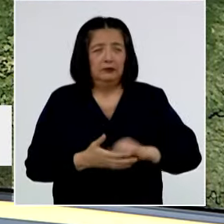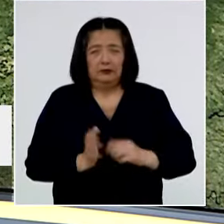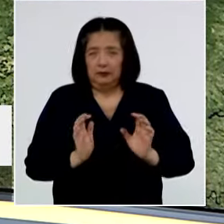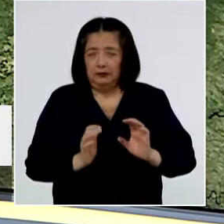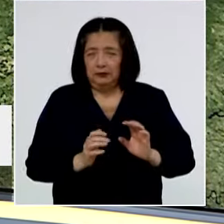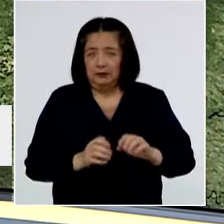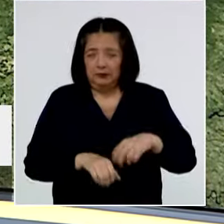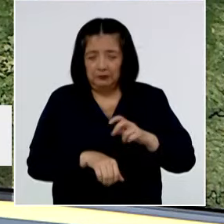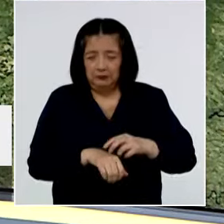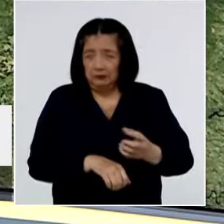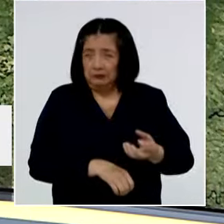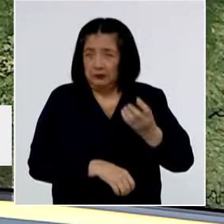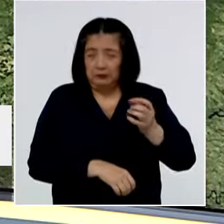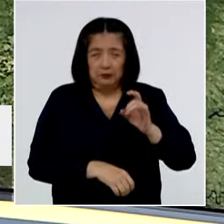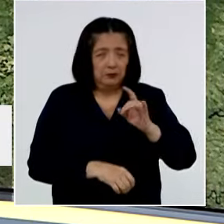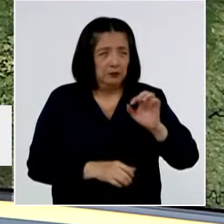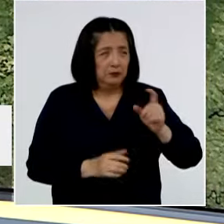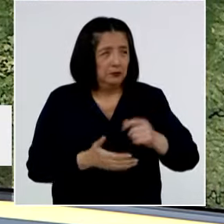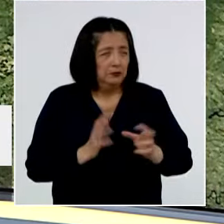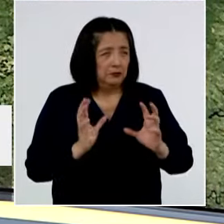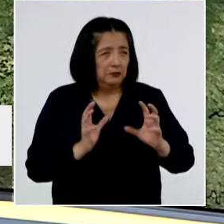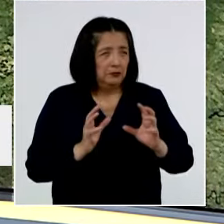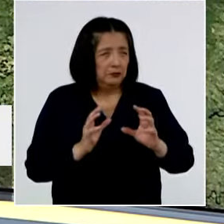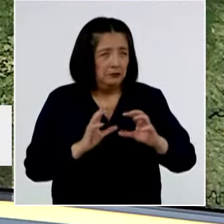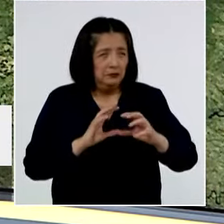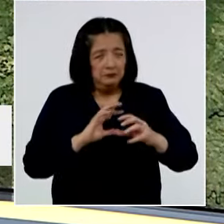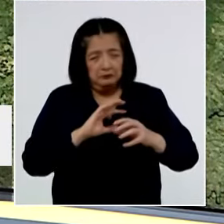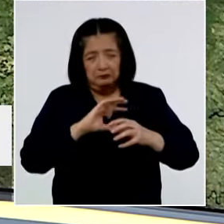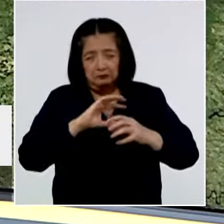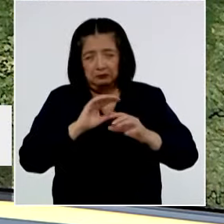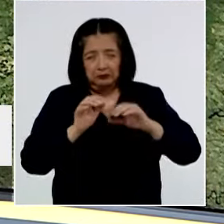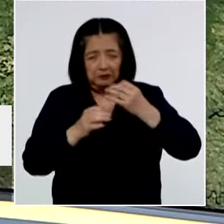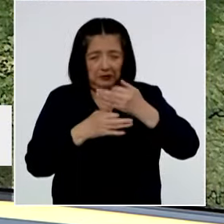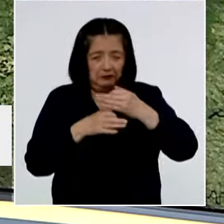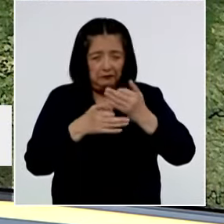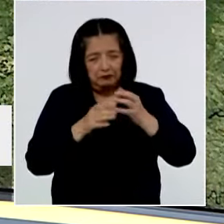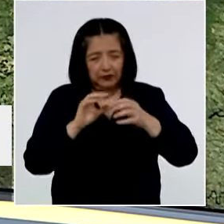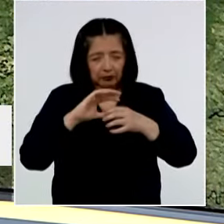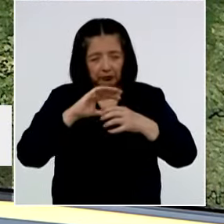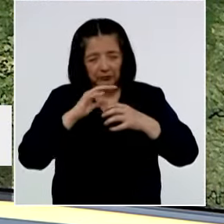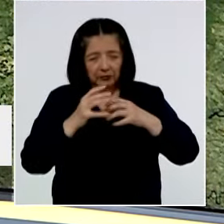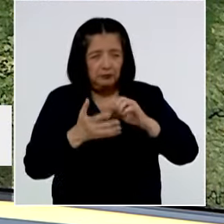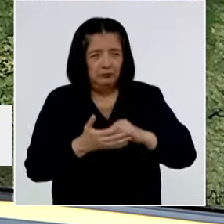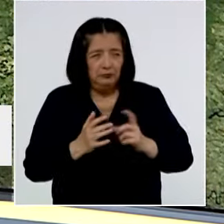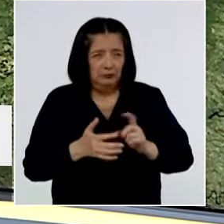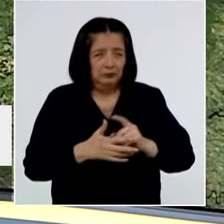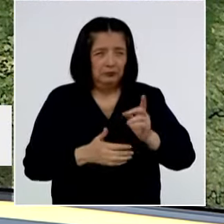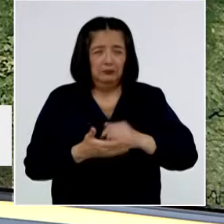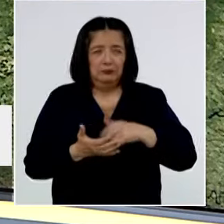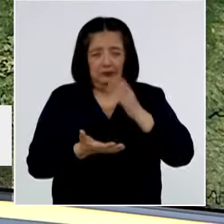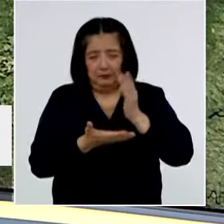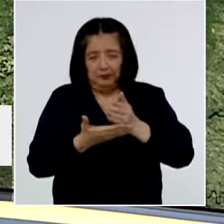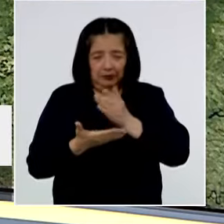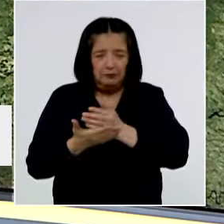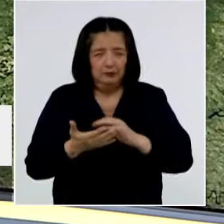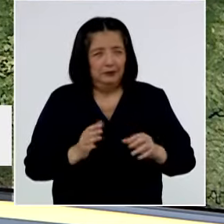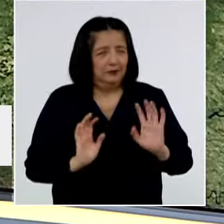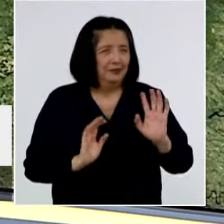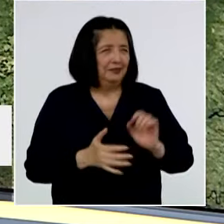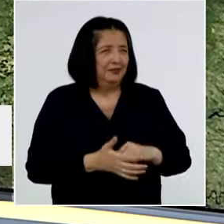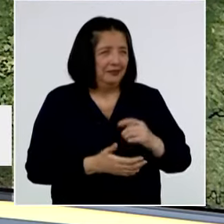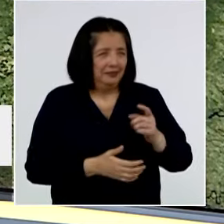única, que es una papa que tiene una forma, digamos, más unificada, ¿no? Para cortarla, que quede única.